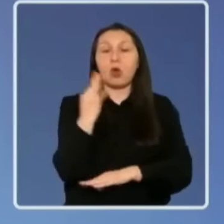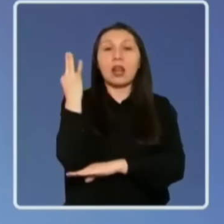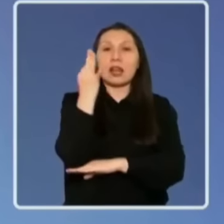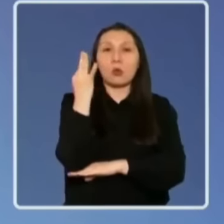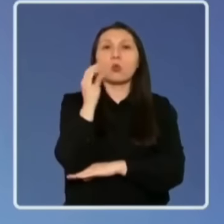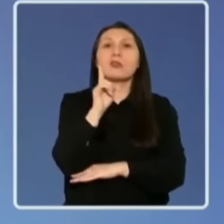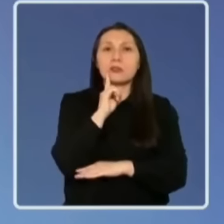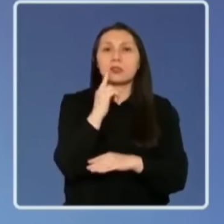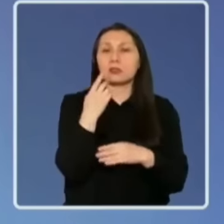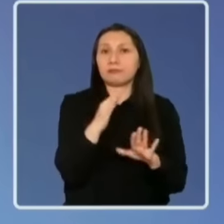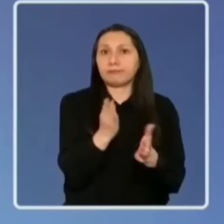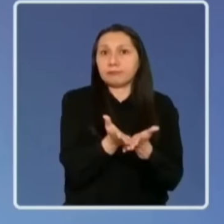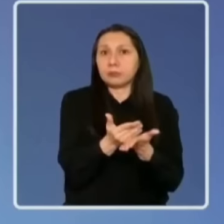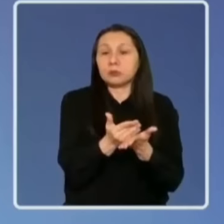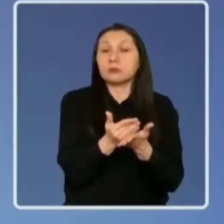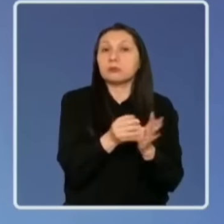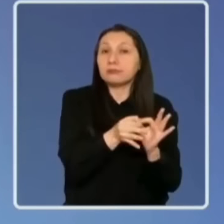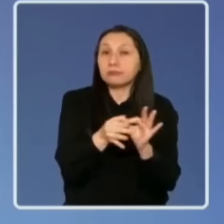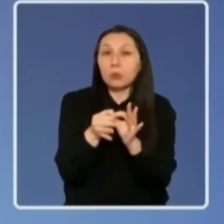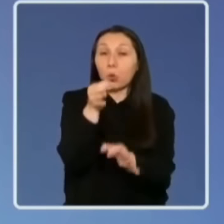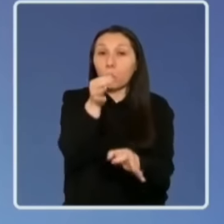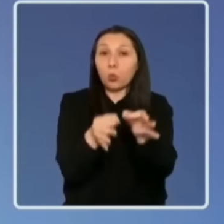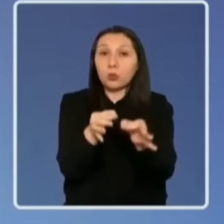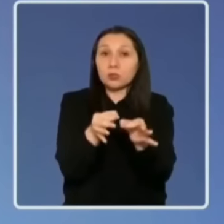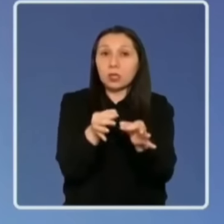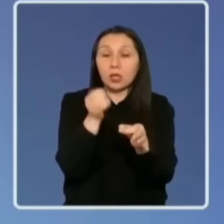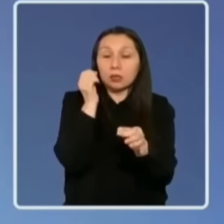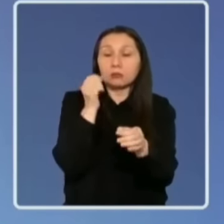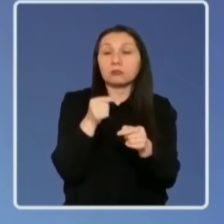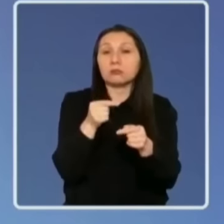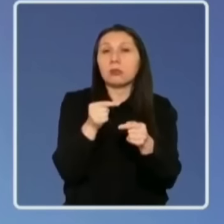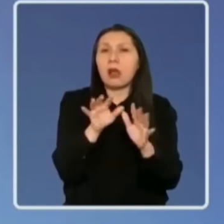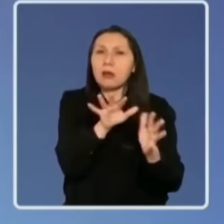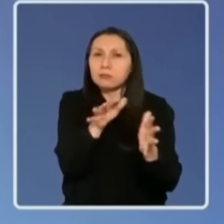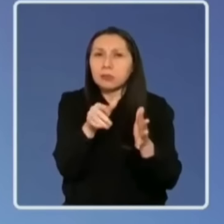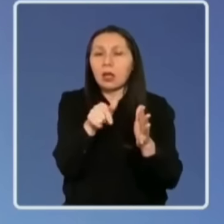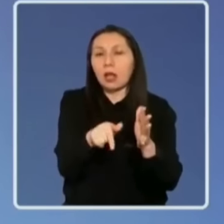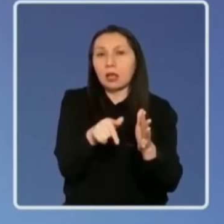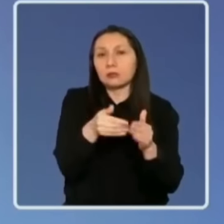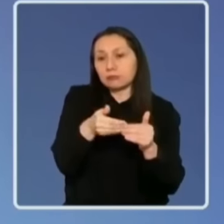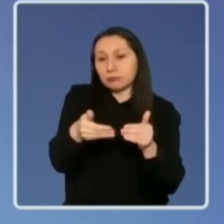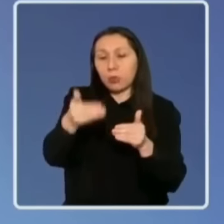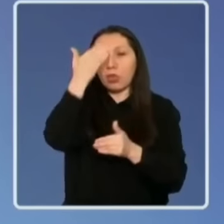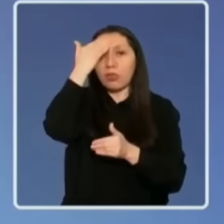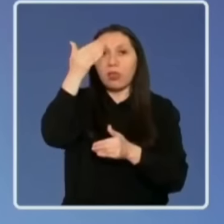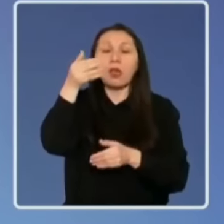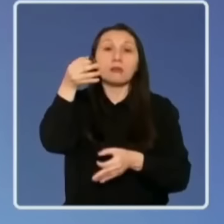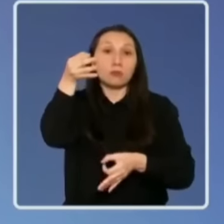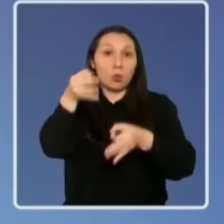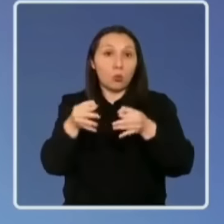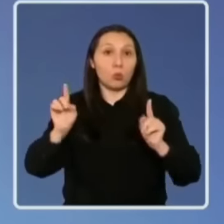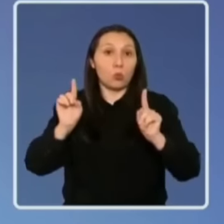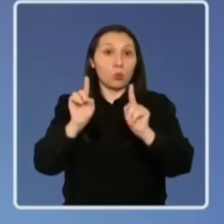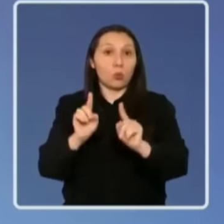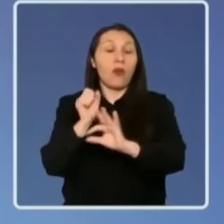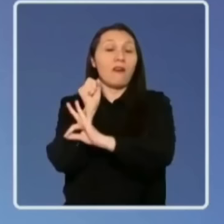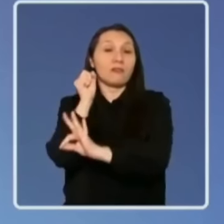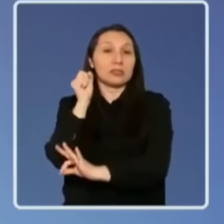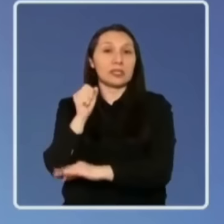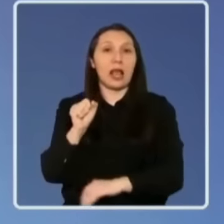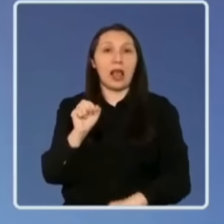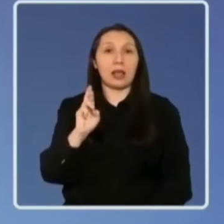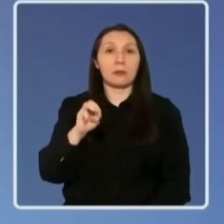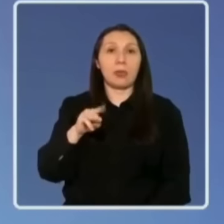tienen planificada. El trascendido judicial que se apunta en estos días es que la formalización que está preparando el fiscal Armendariz